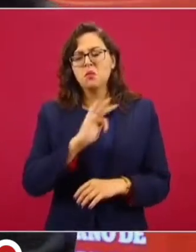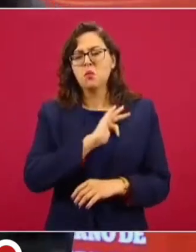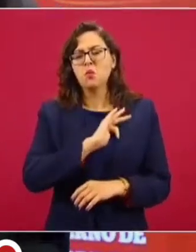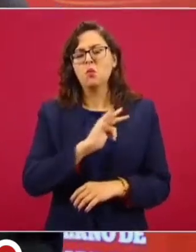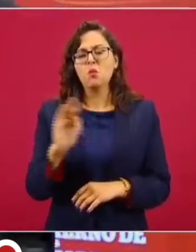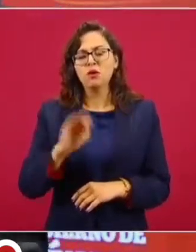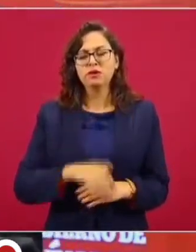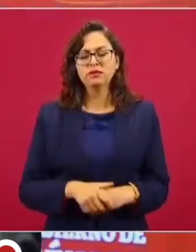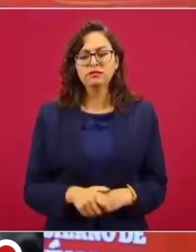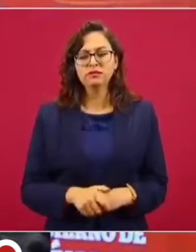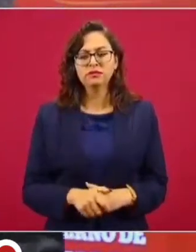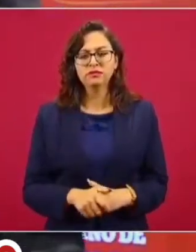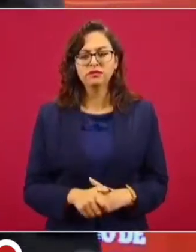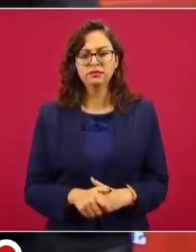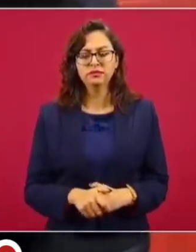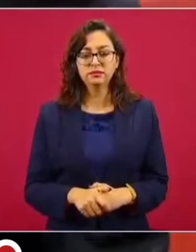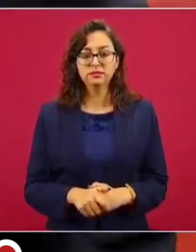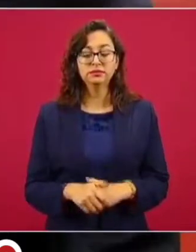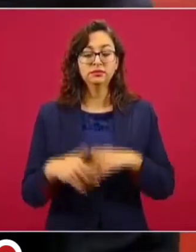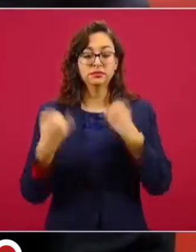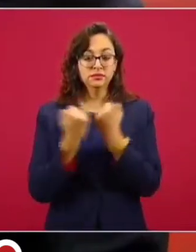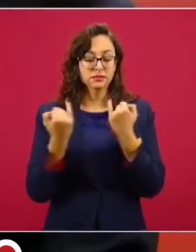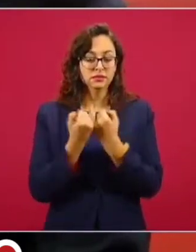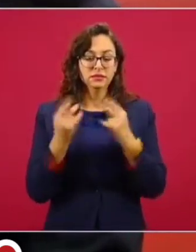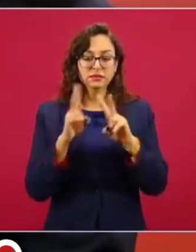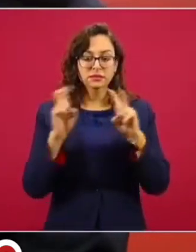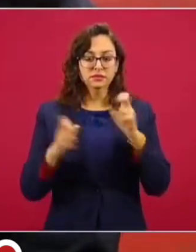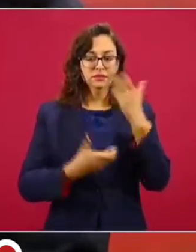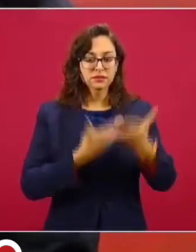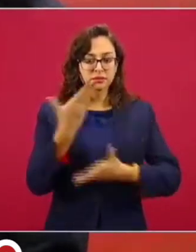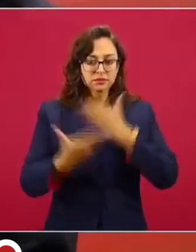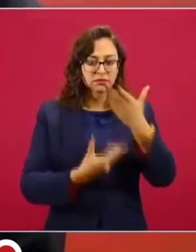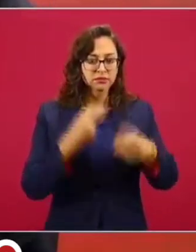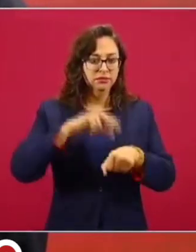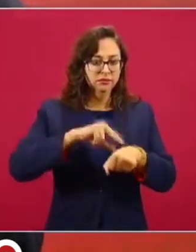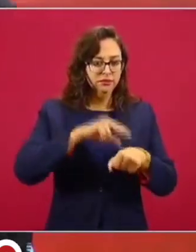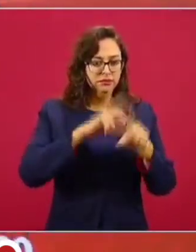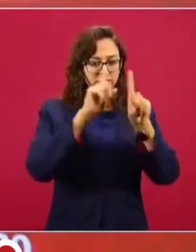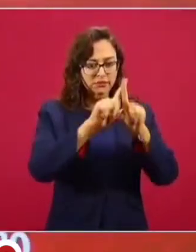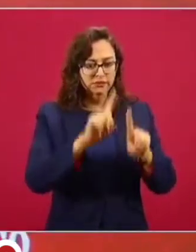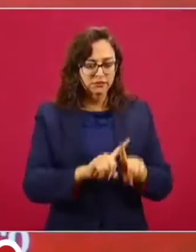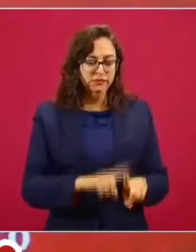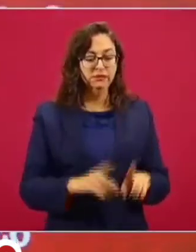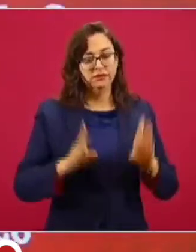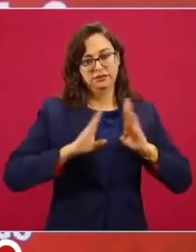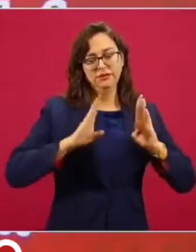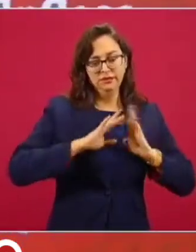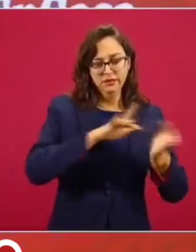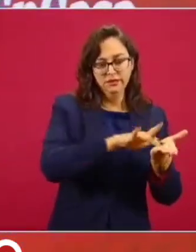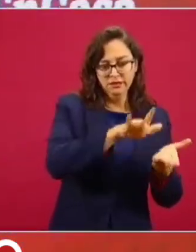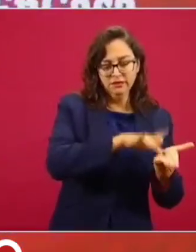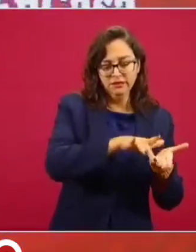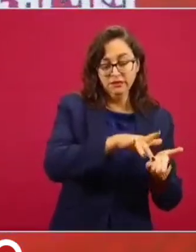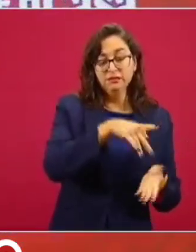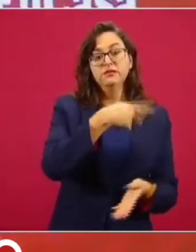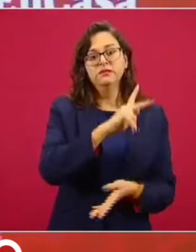incluso los servicios médicos, las prestaciones, y al mismo tiempo poder trabajar